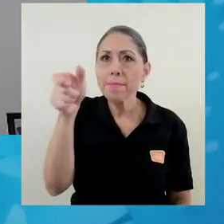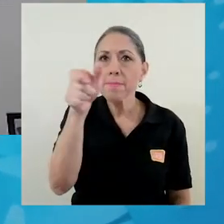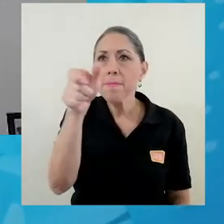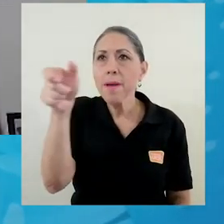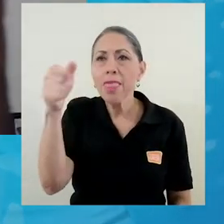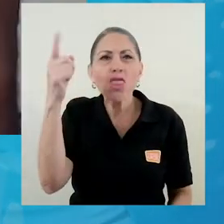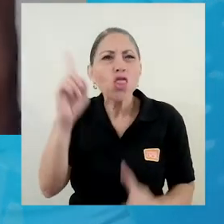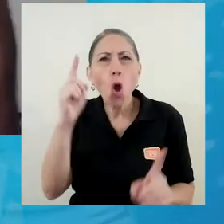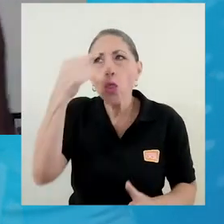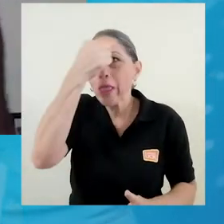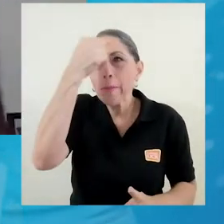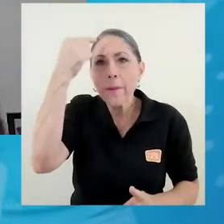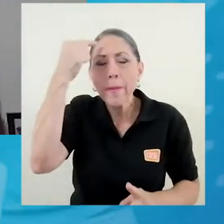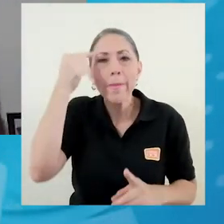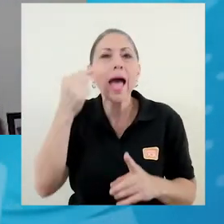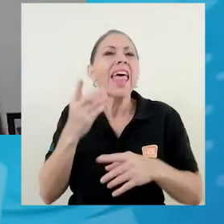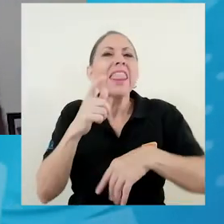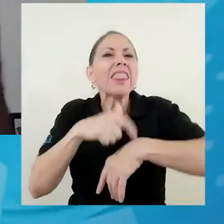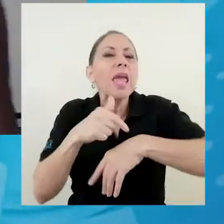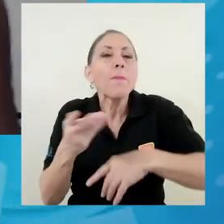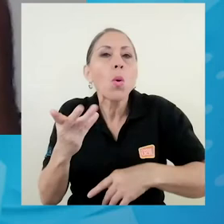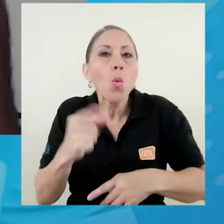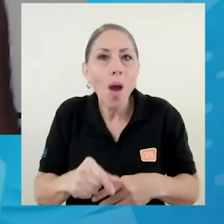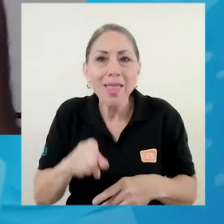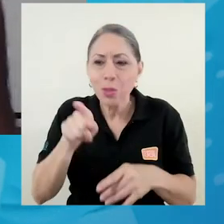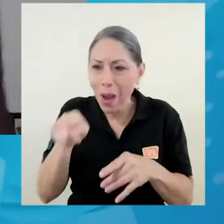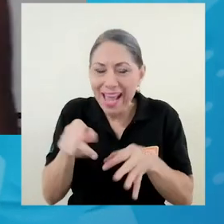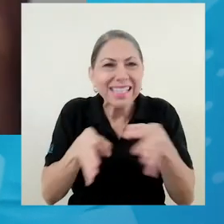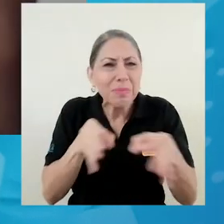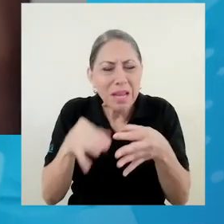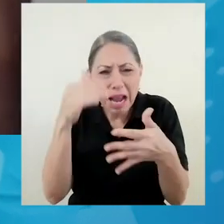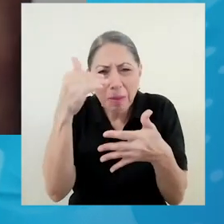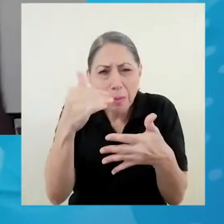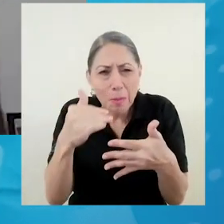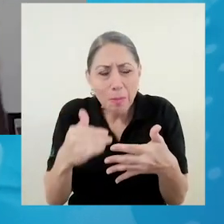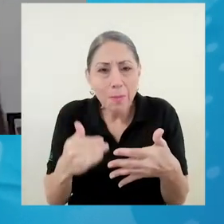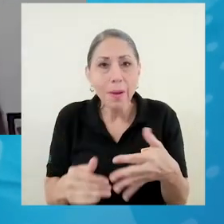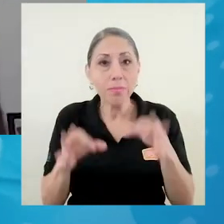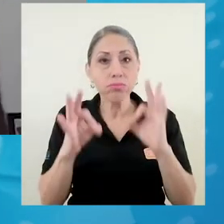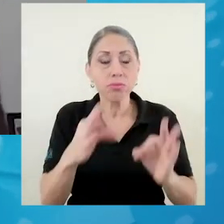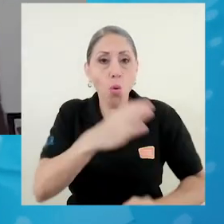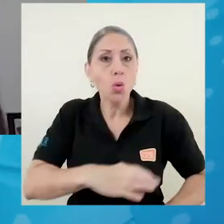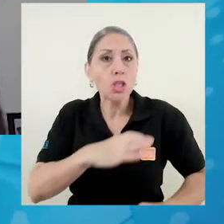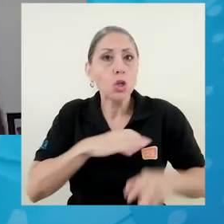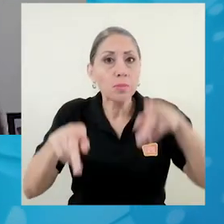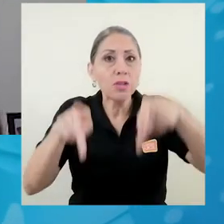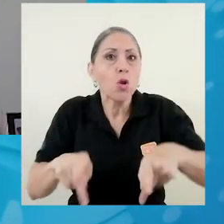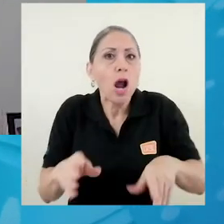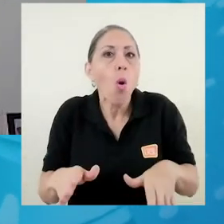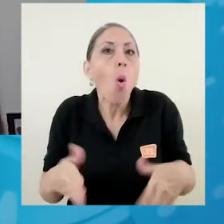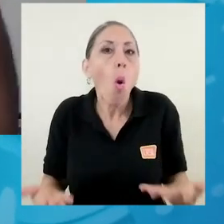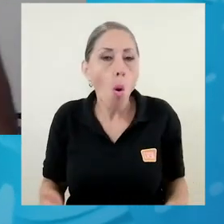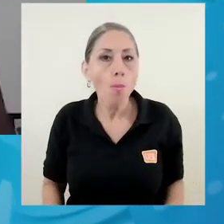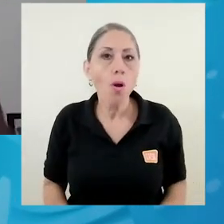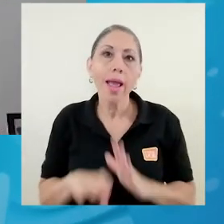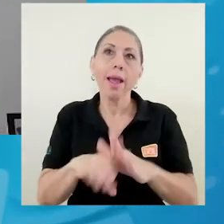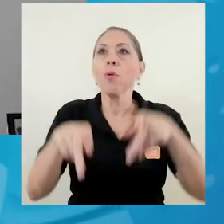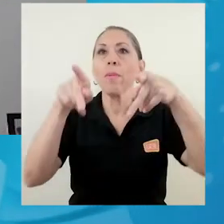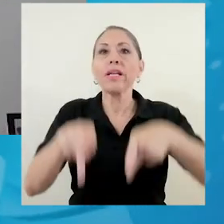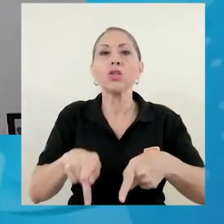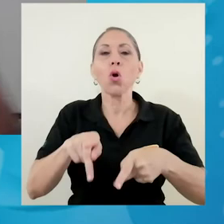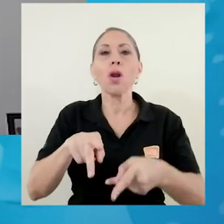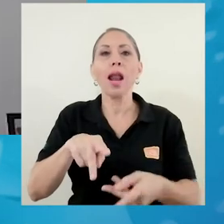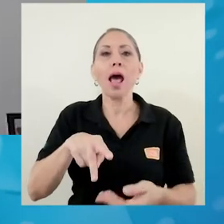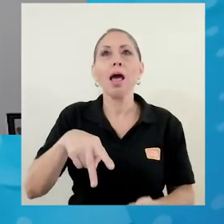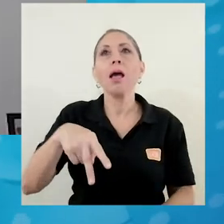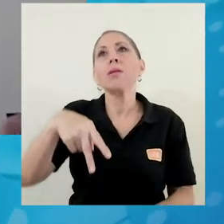hay que hacerlo antes de obtener la lectura, en qué condiciones debe estar la persona, que no sea una persona que está